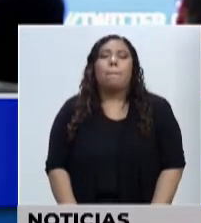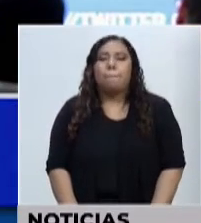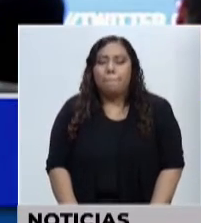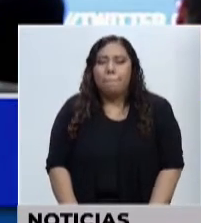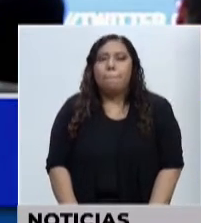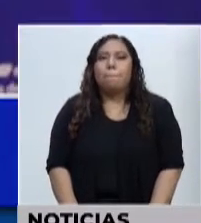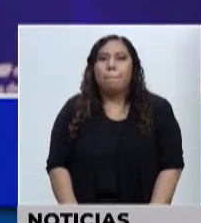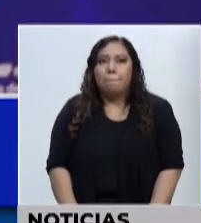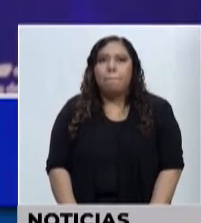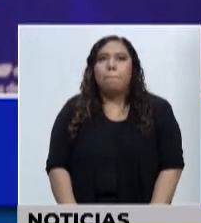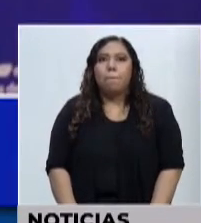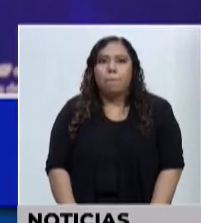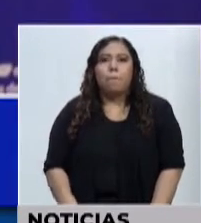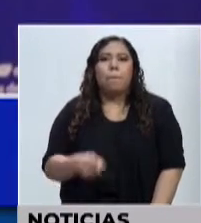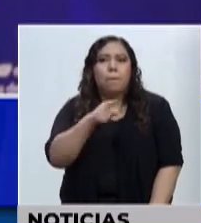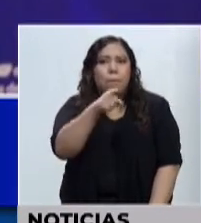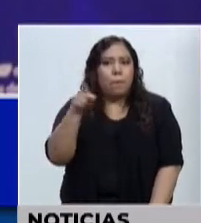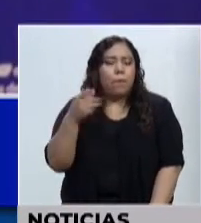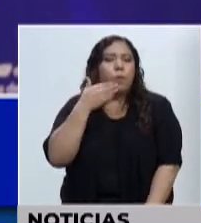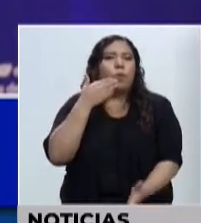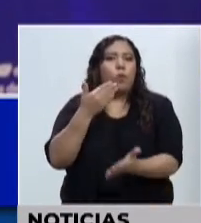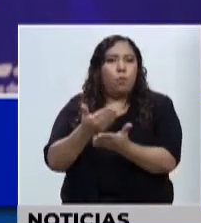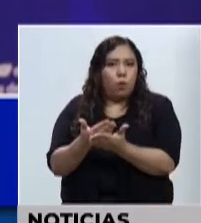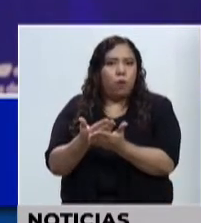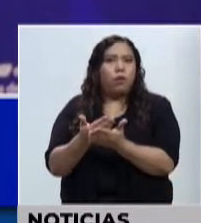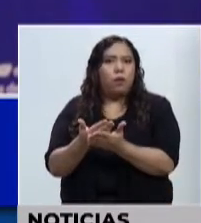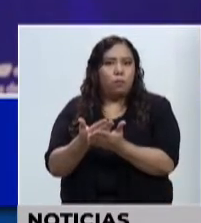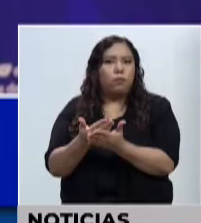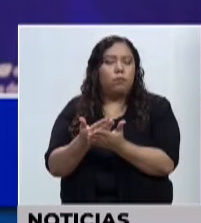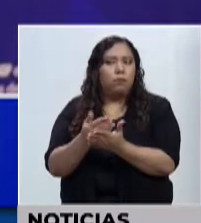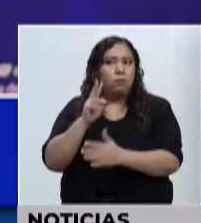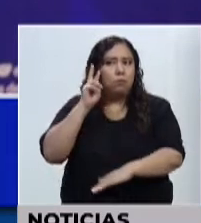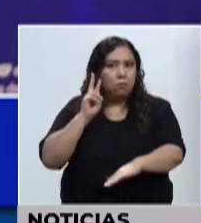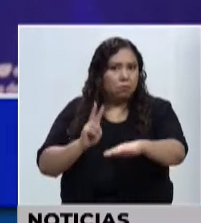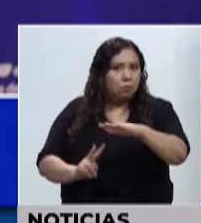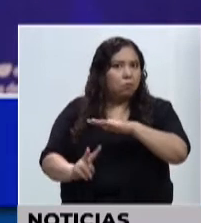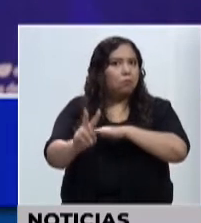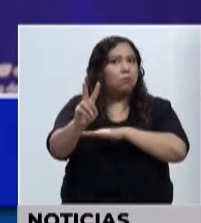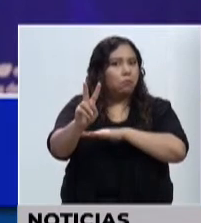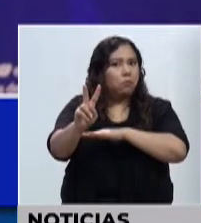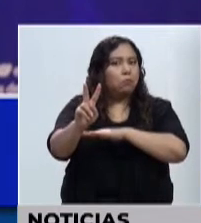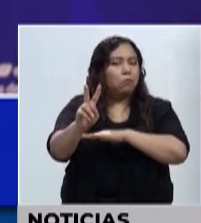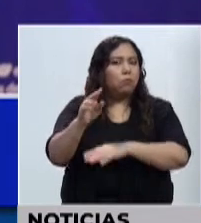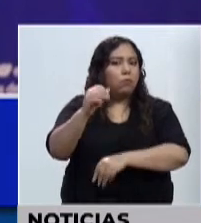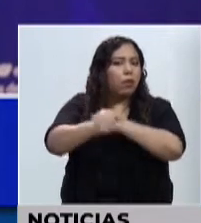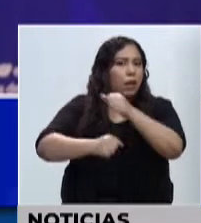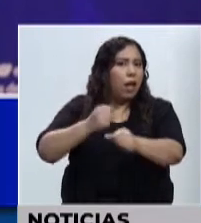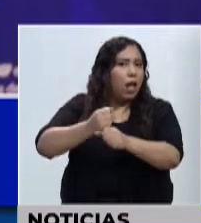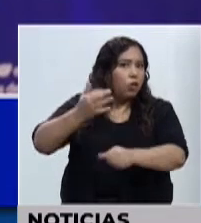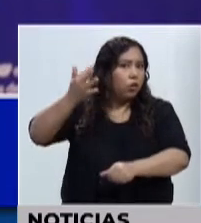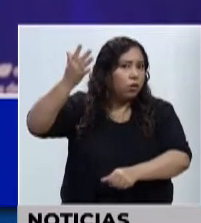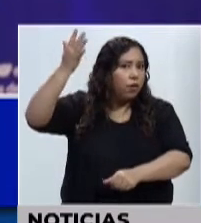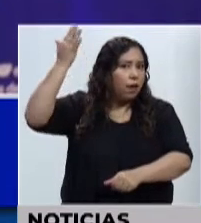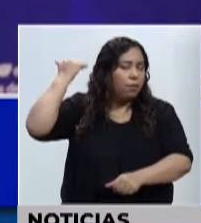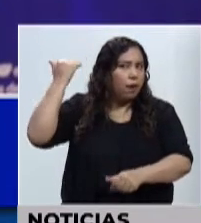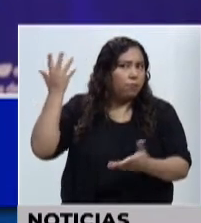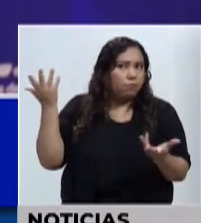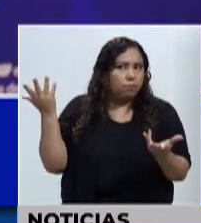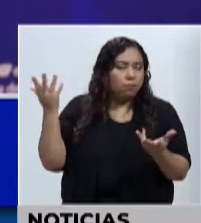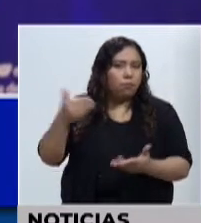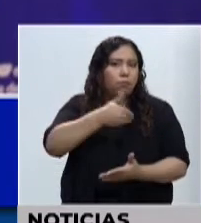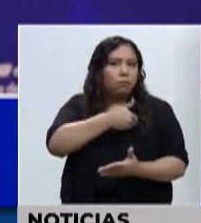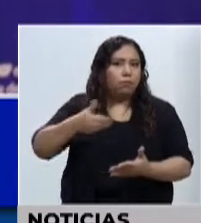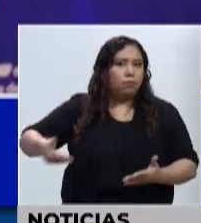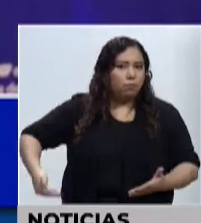todo esto encaja con una visión que lo mirábamos desde años atrás, cuando el presidente, el actual